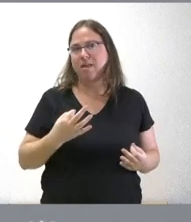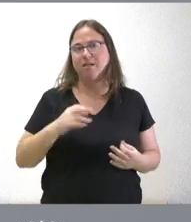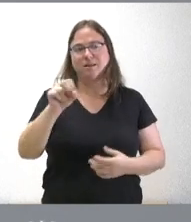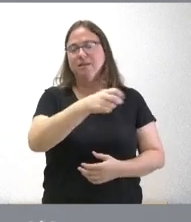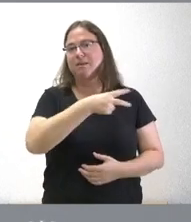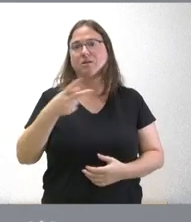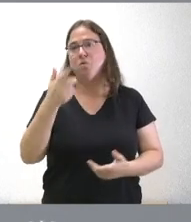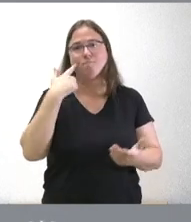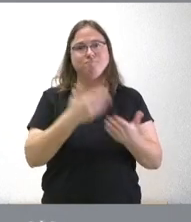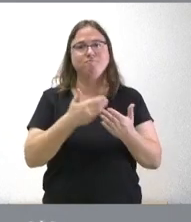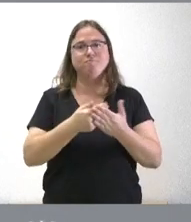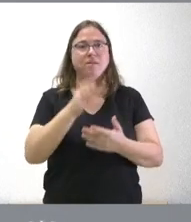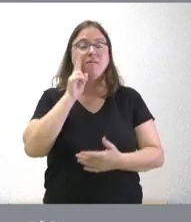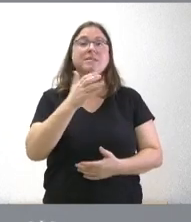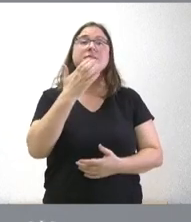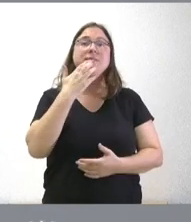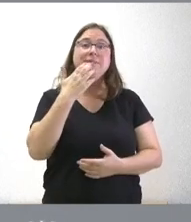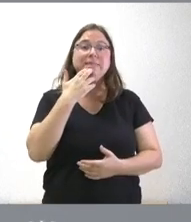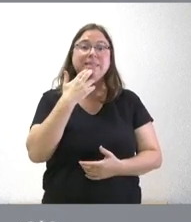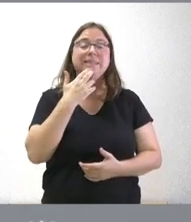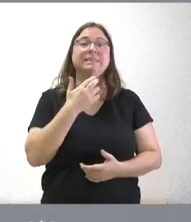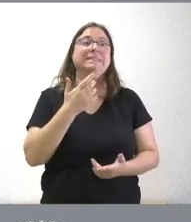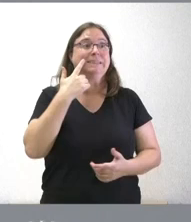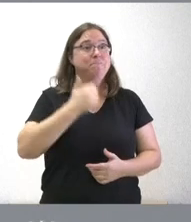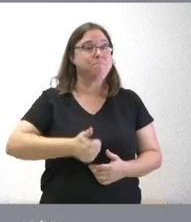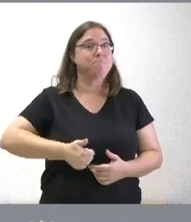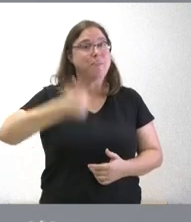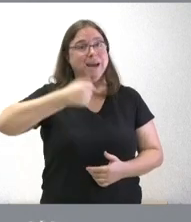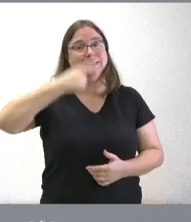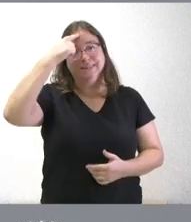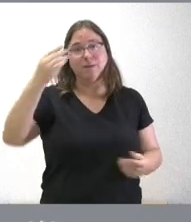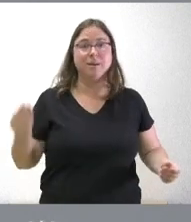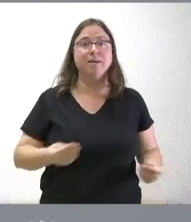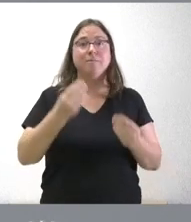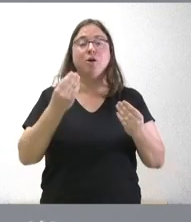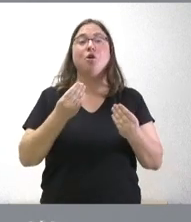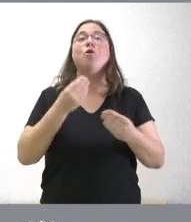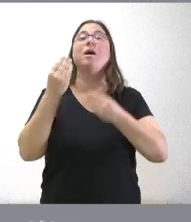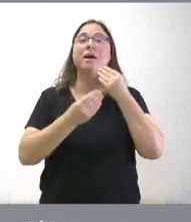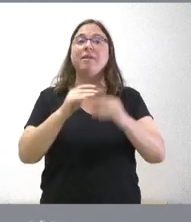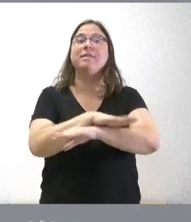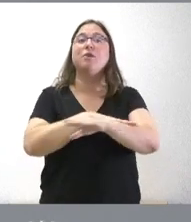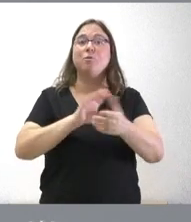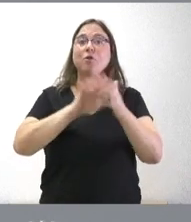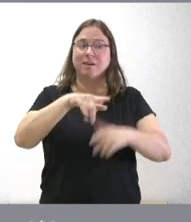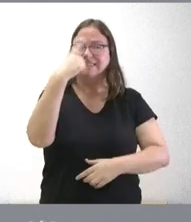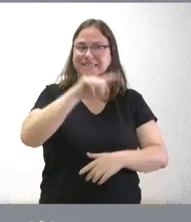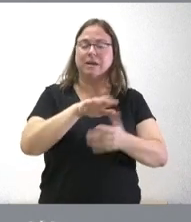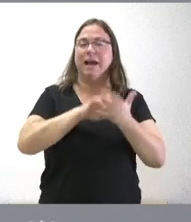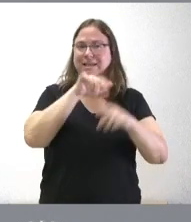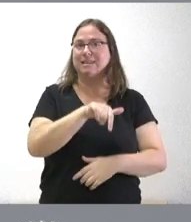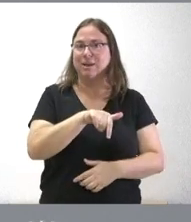que usted podrá apreciar luego allí donde se conoce más y mejor la acción de gobierno de la Junta de Castilla y León que es en Castilla y León